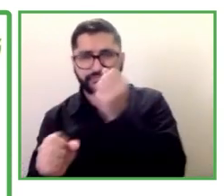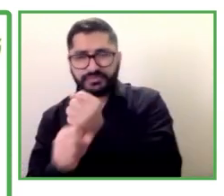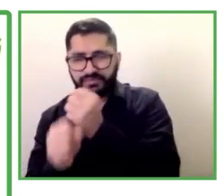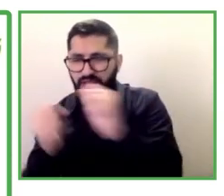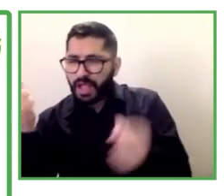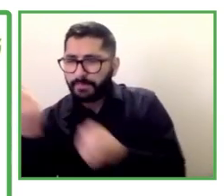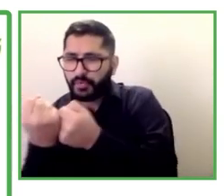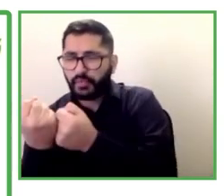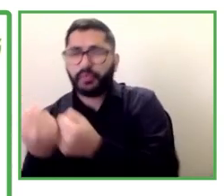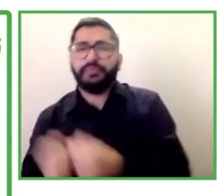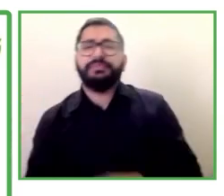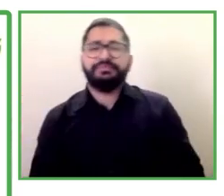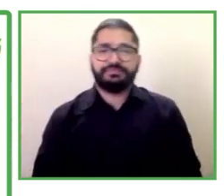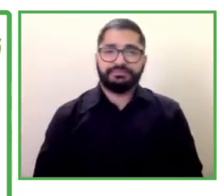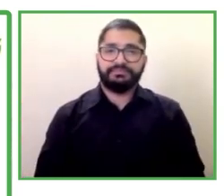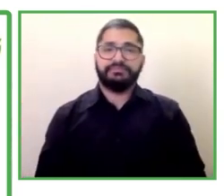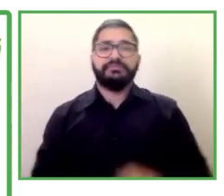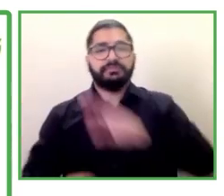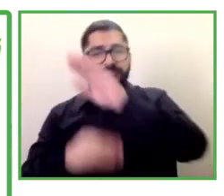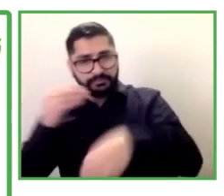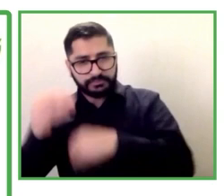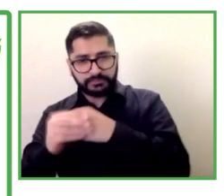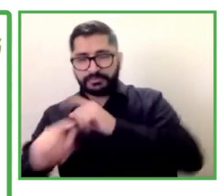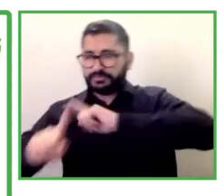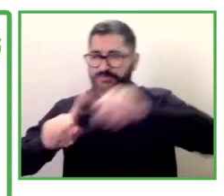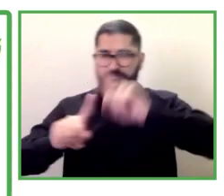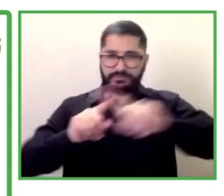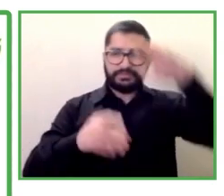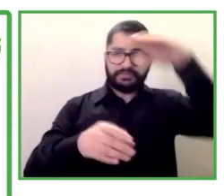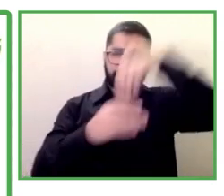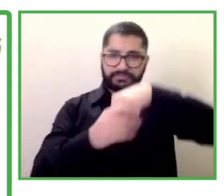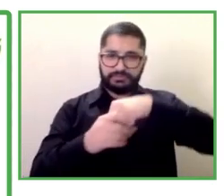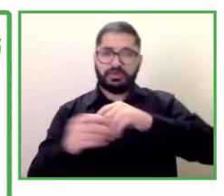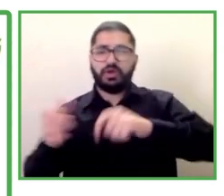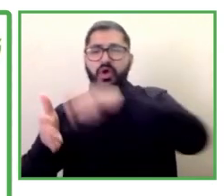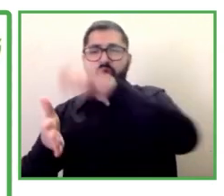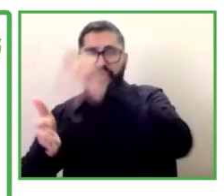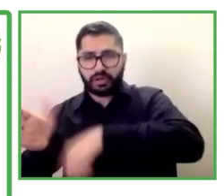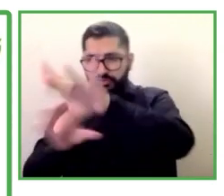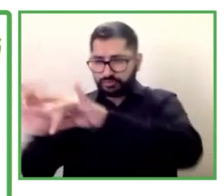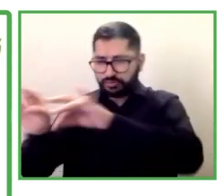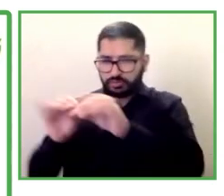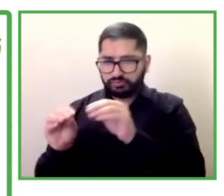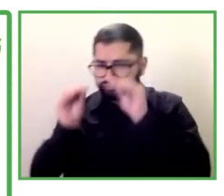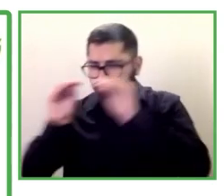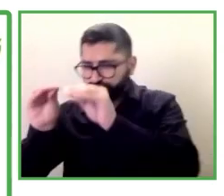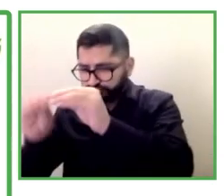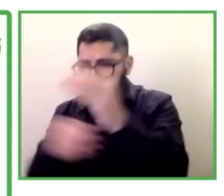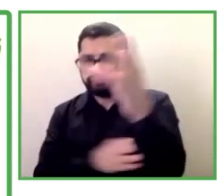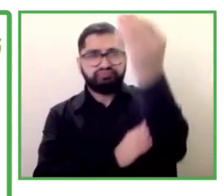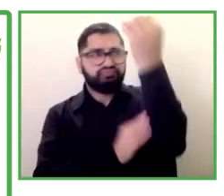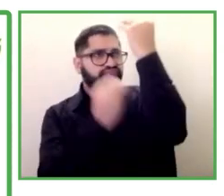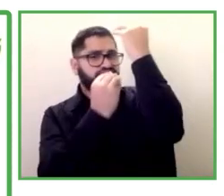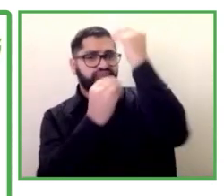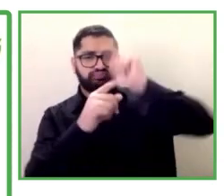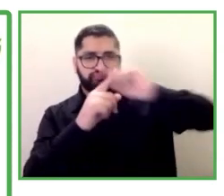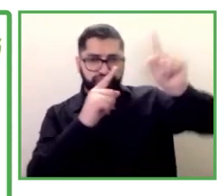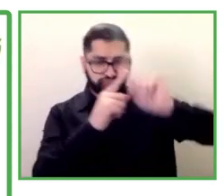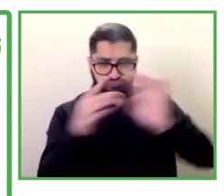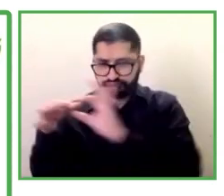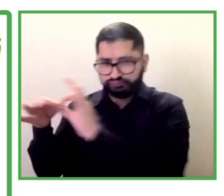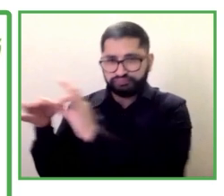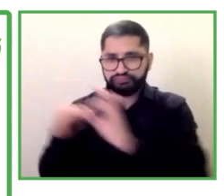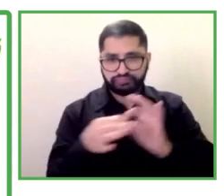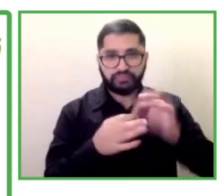en los contratos para la formación y el aprendizaje celebrados con personas con capacidad intelectual límite que garanticen así la